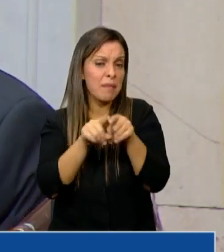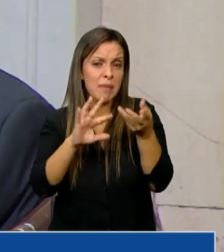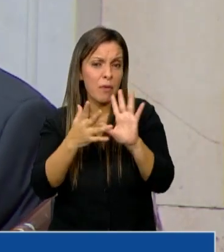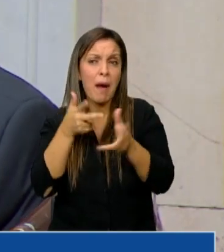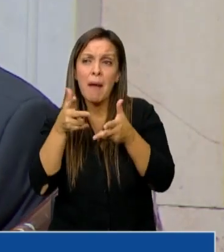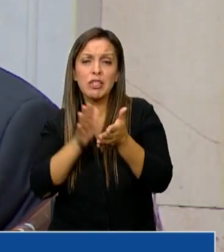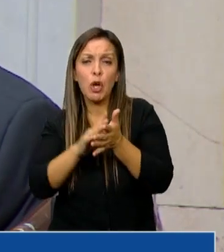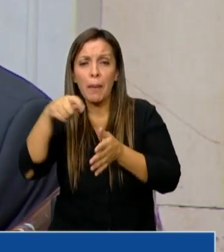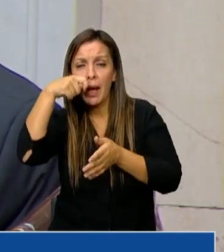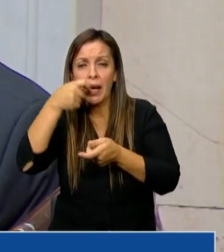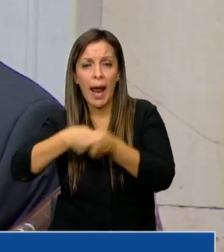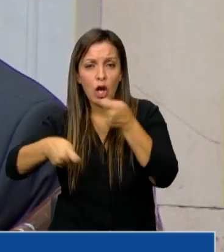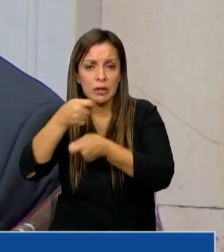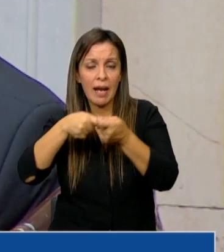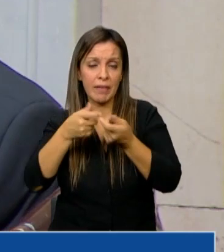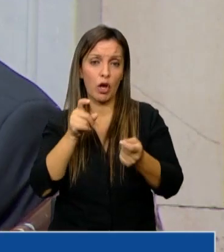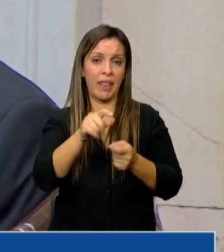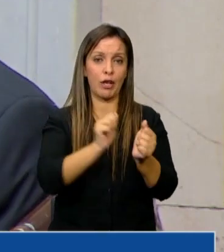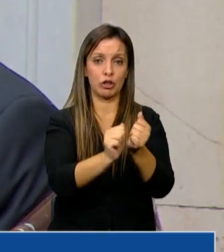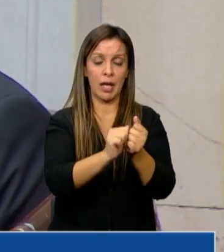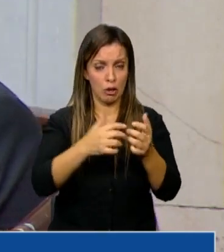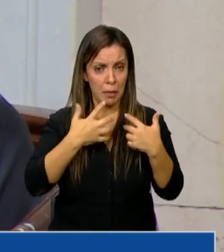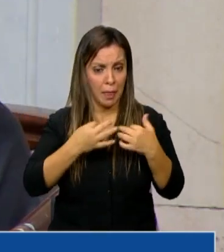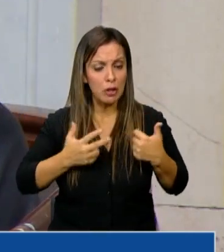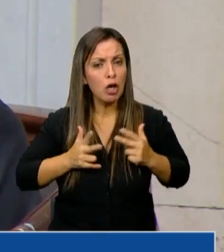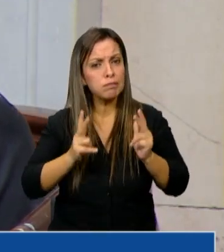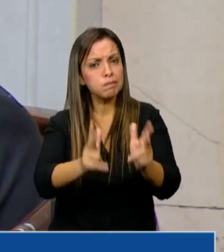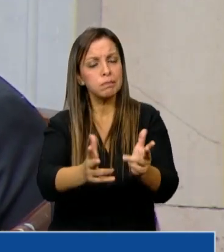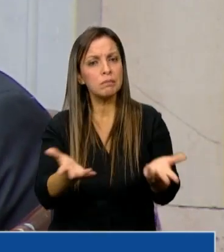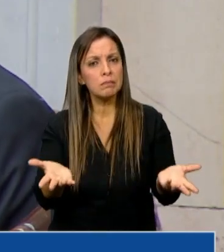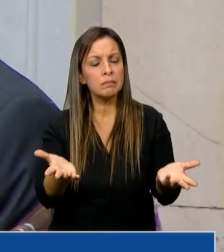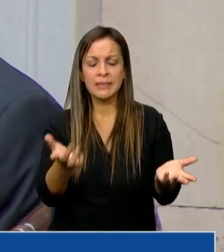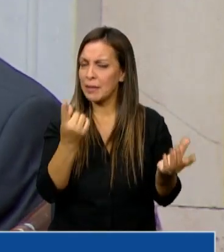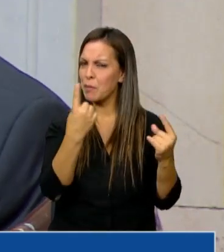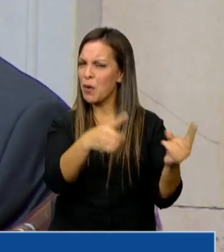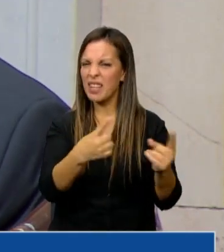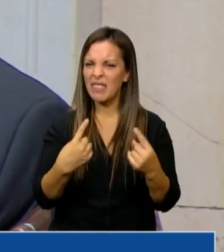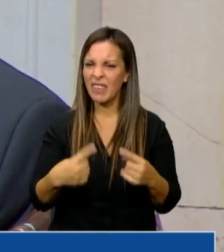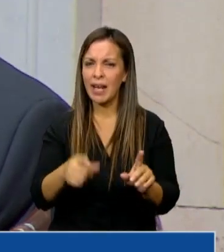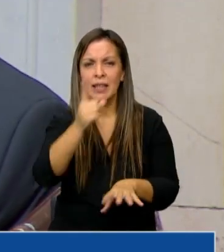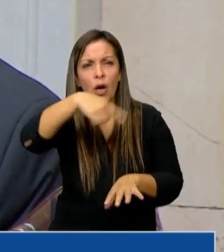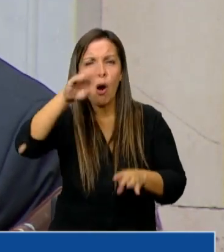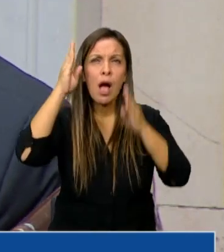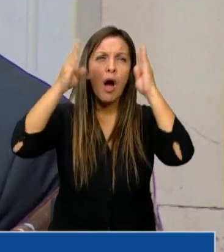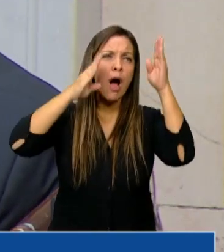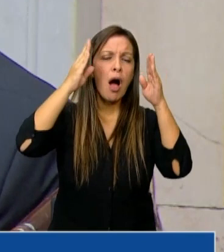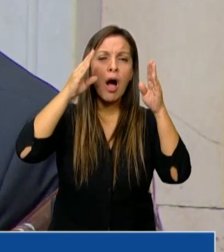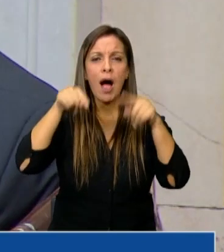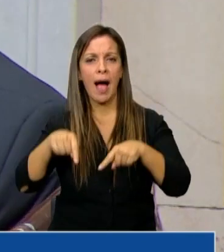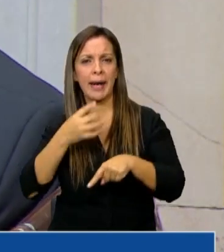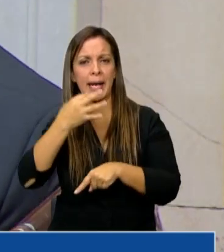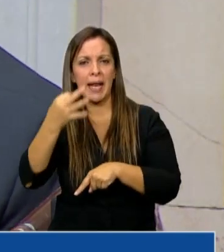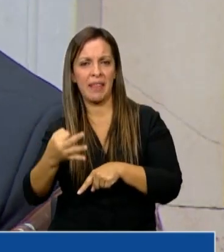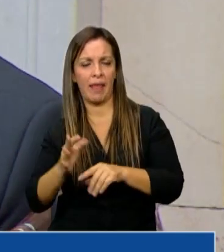narcotráfico en la ciudad de Rosario. Y yo les puedo asegurar que es totalmente distinto lo que está pasando en Rosario al